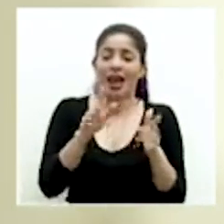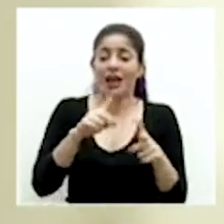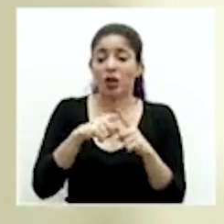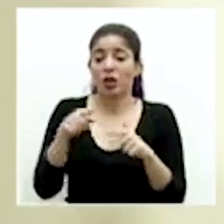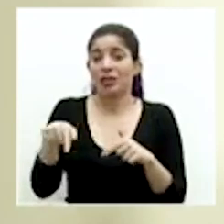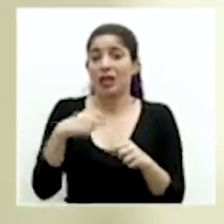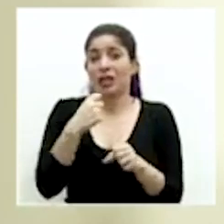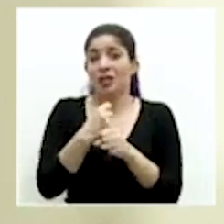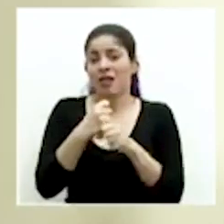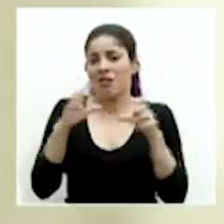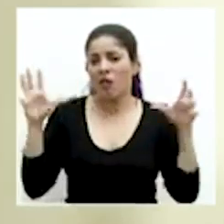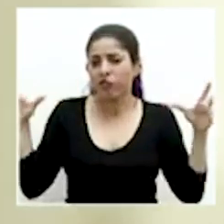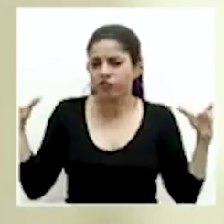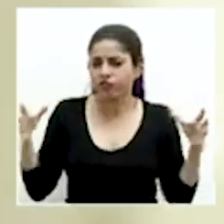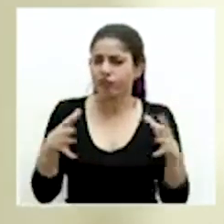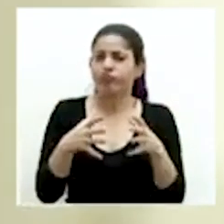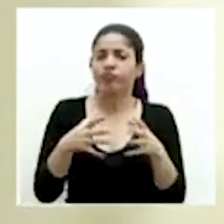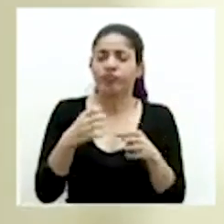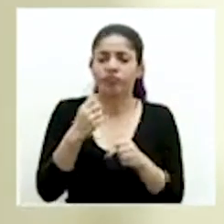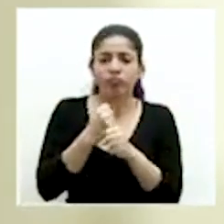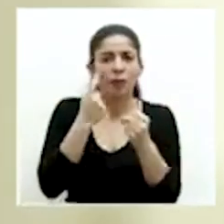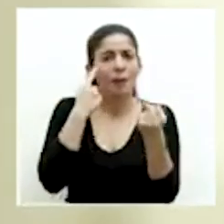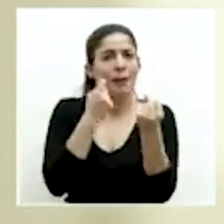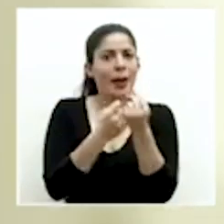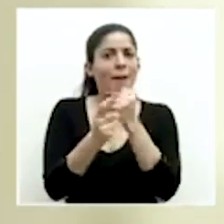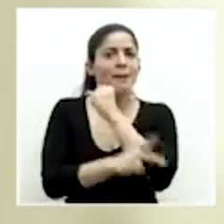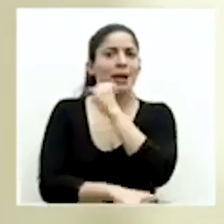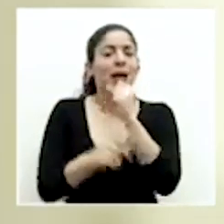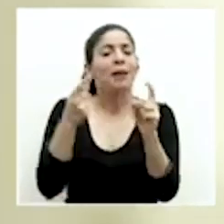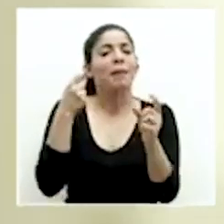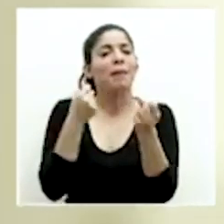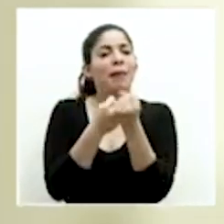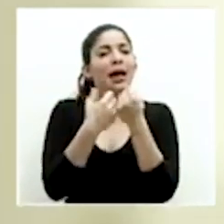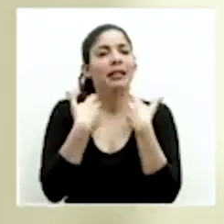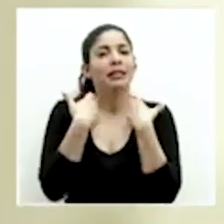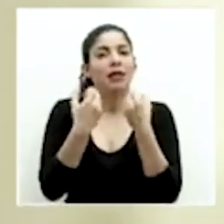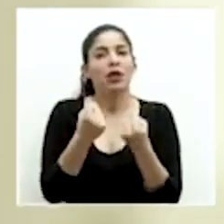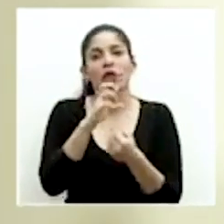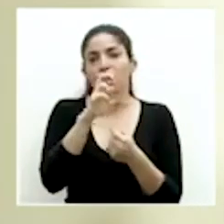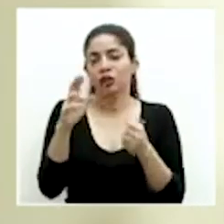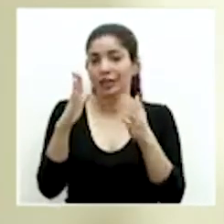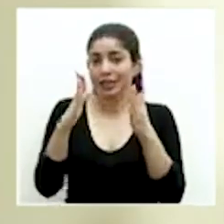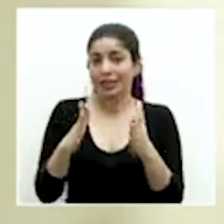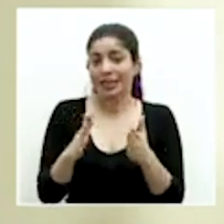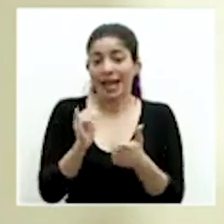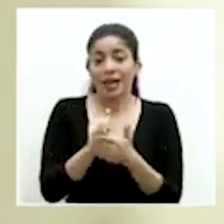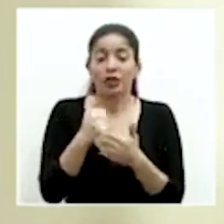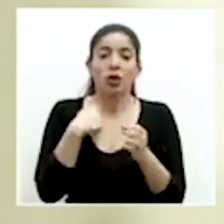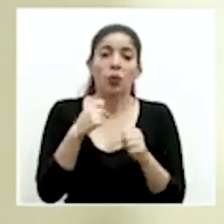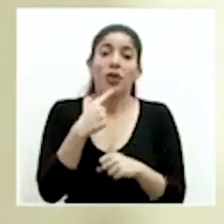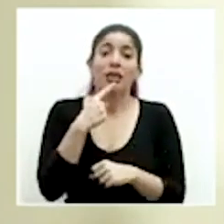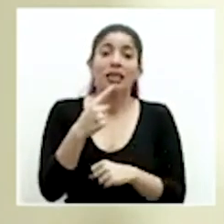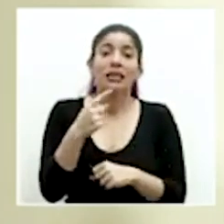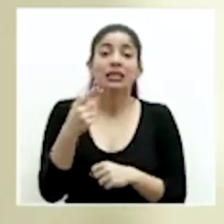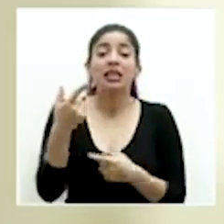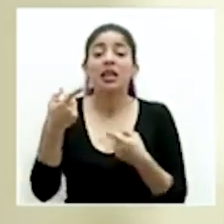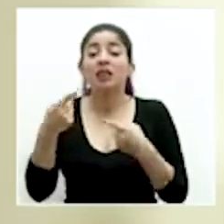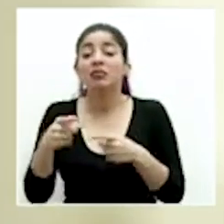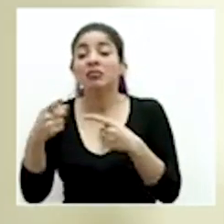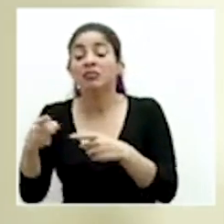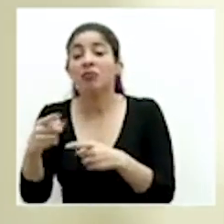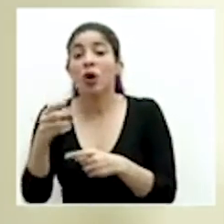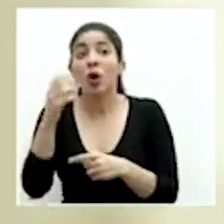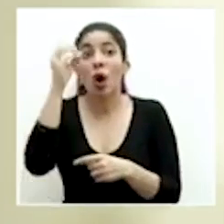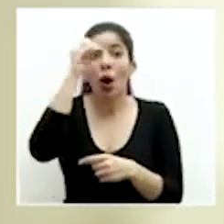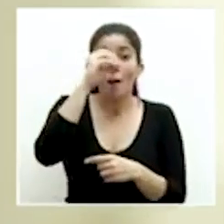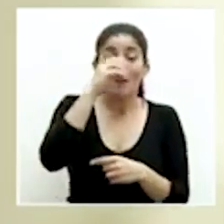esto ha sido un trabajo integrado que hemos hecho por el país y por la salud de los y las costarricenses eso es lo que yo podría referirme ya las repercusiones o las